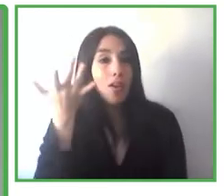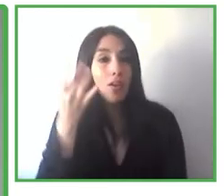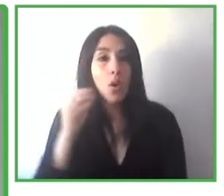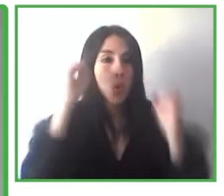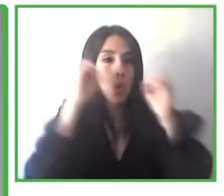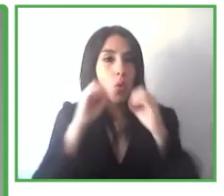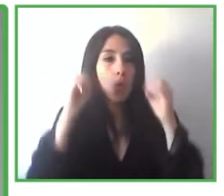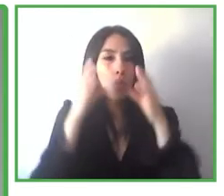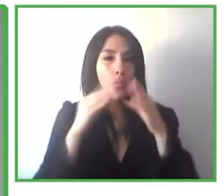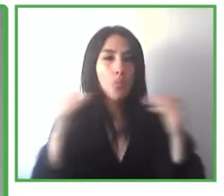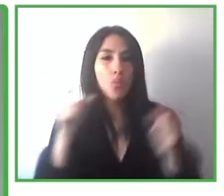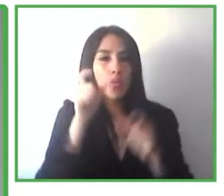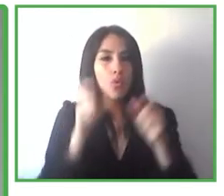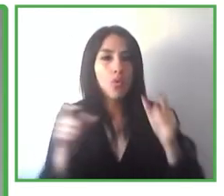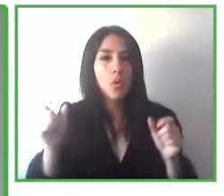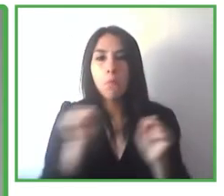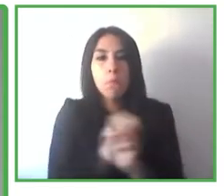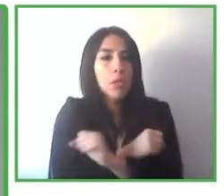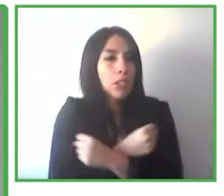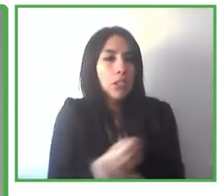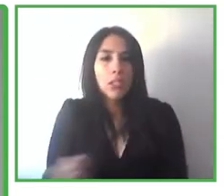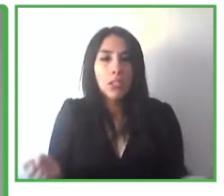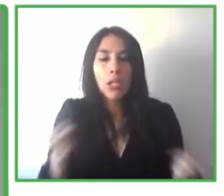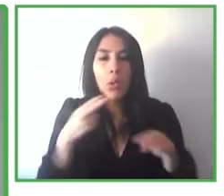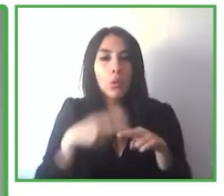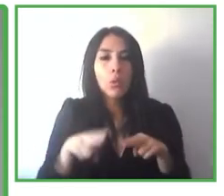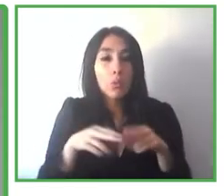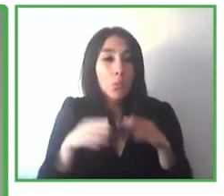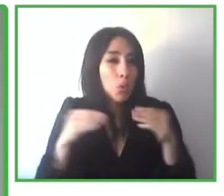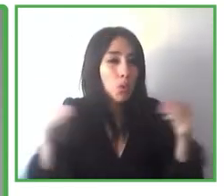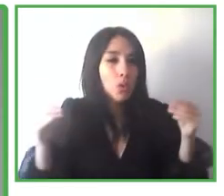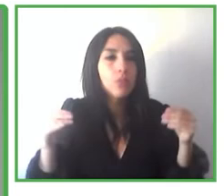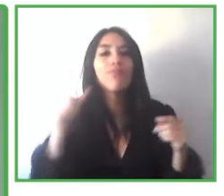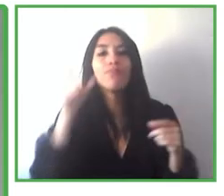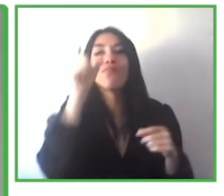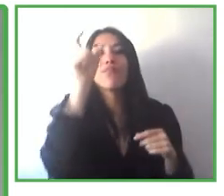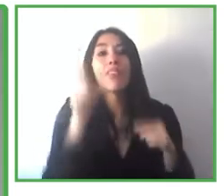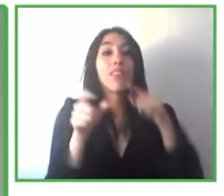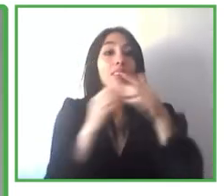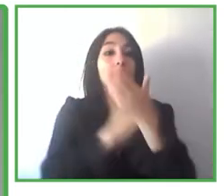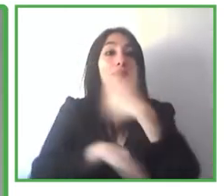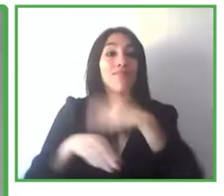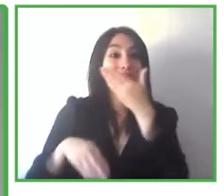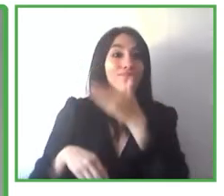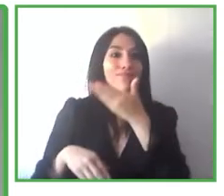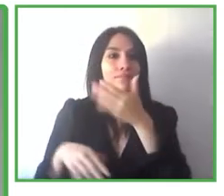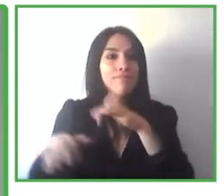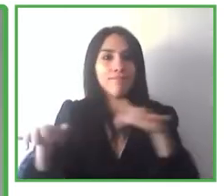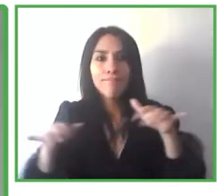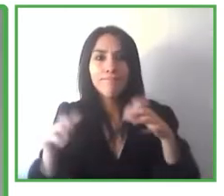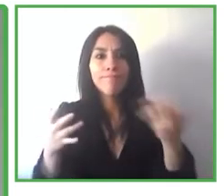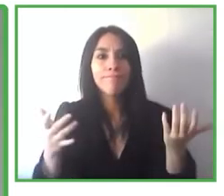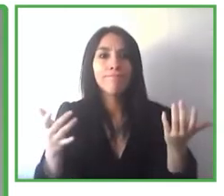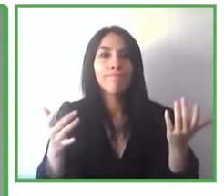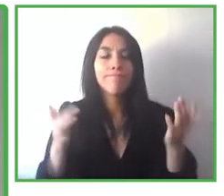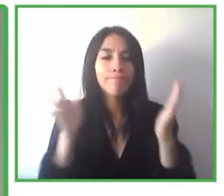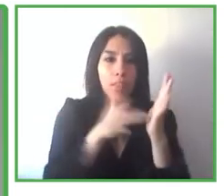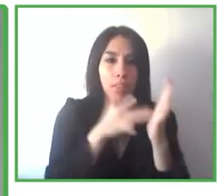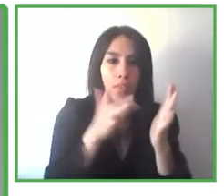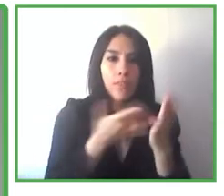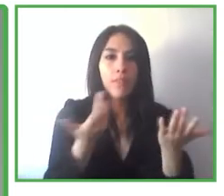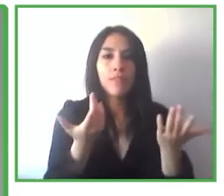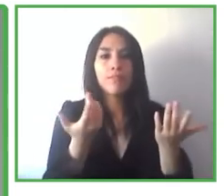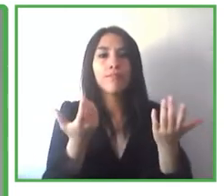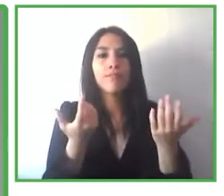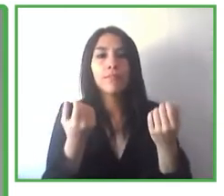muchas personas con discapacidad, pues muchos productos de consumo o servicios o bien servicios de gobierno, los servicios de gobierno digital